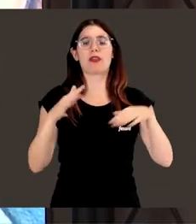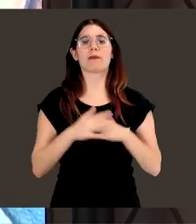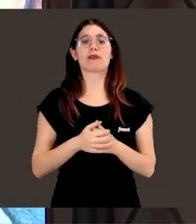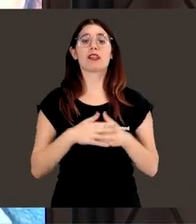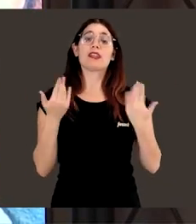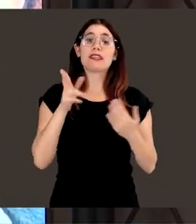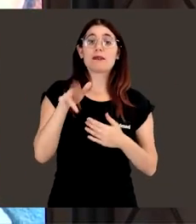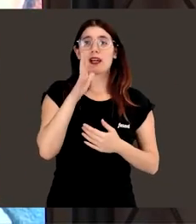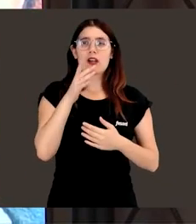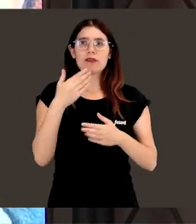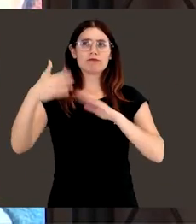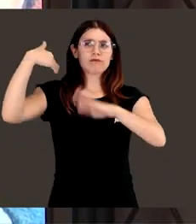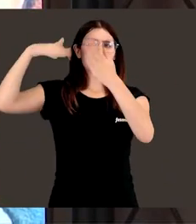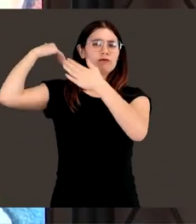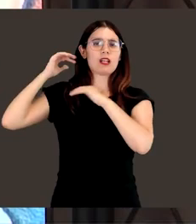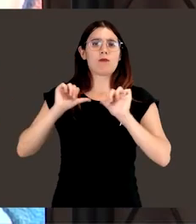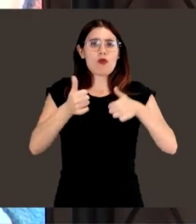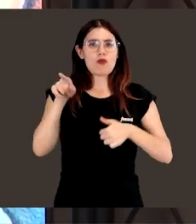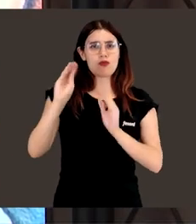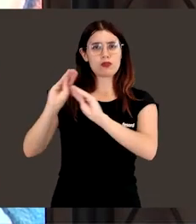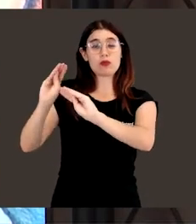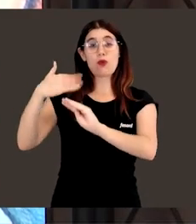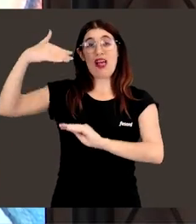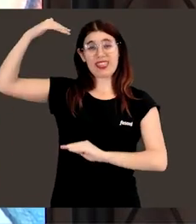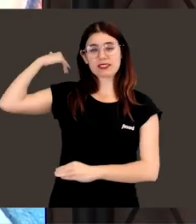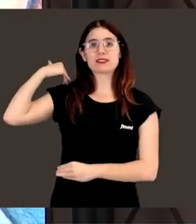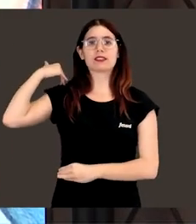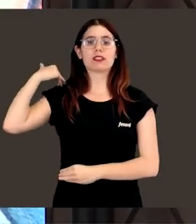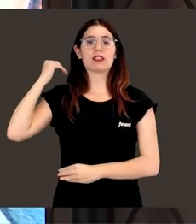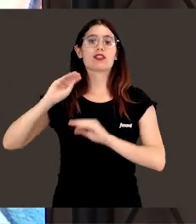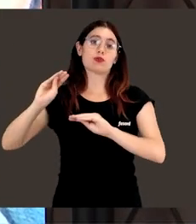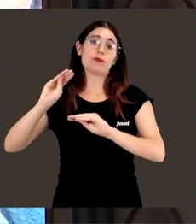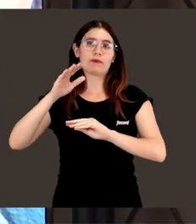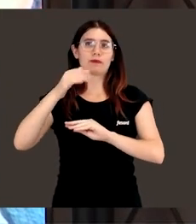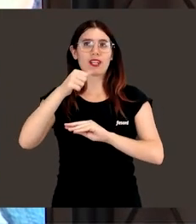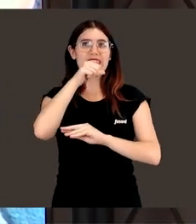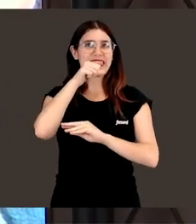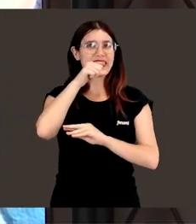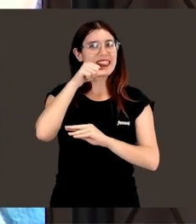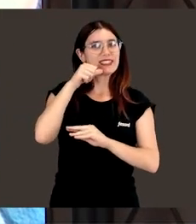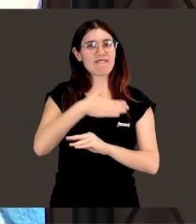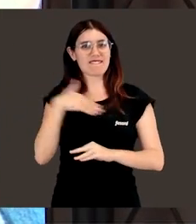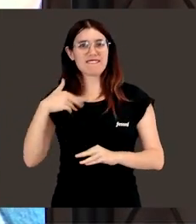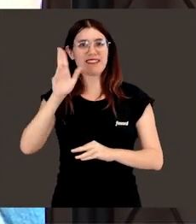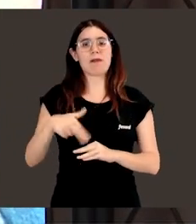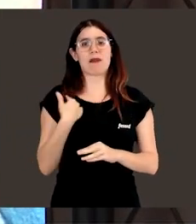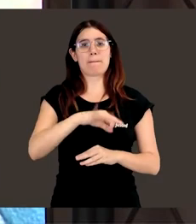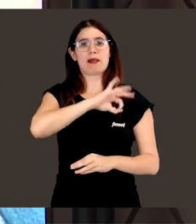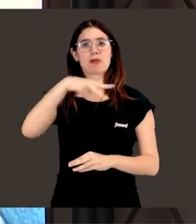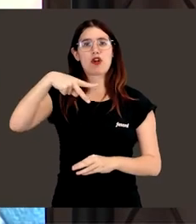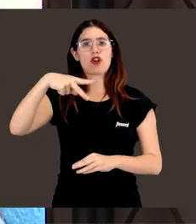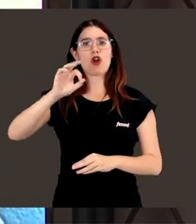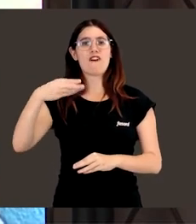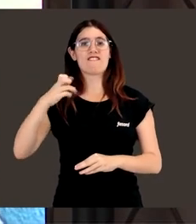Vamos a remontarnos a sus inicios, a su deseo de ser Premio Nobel, incluso, y